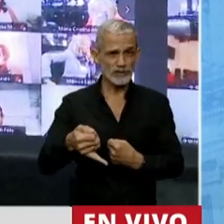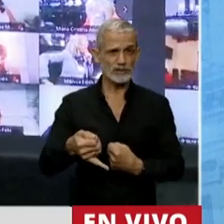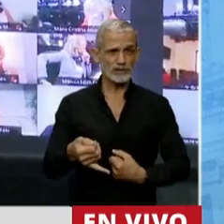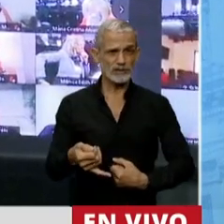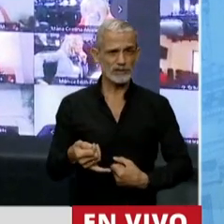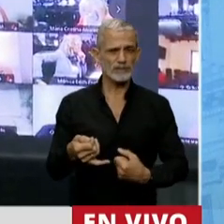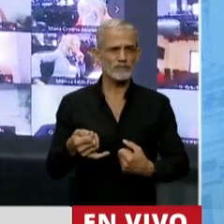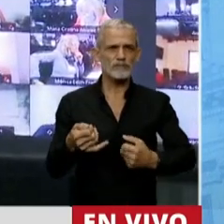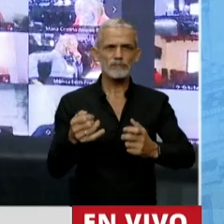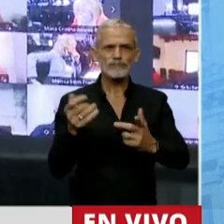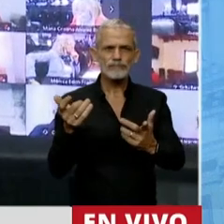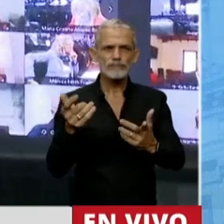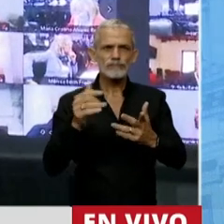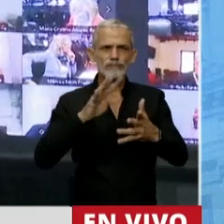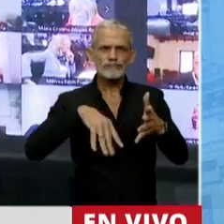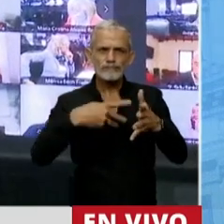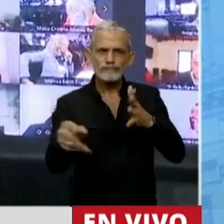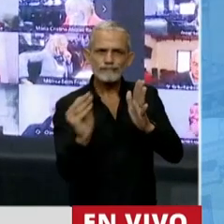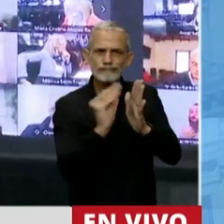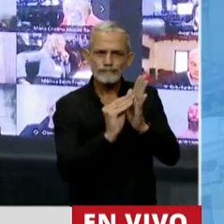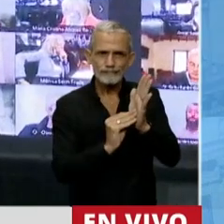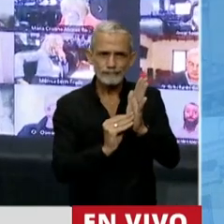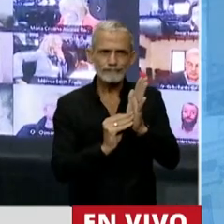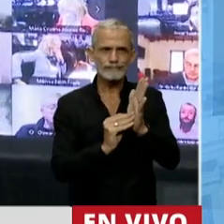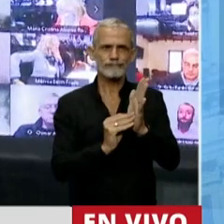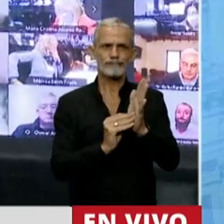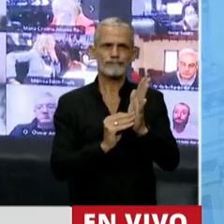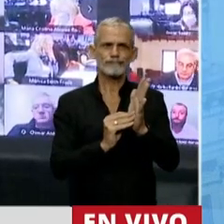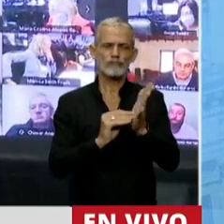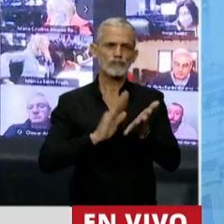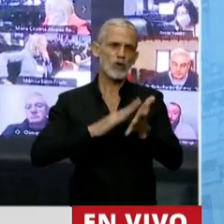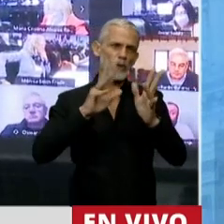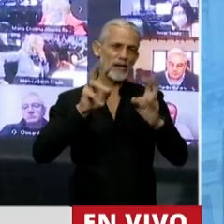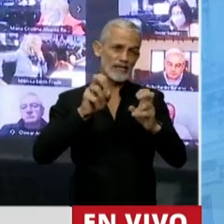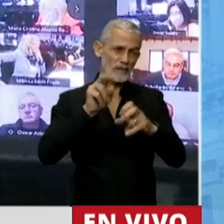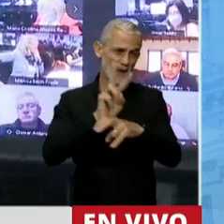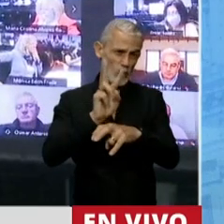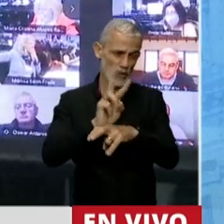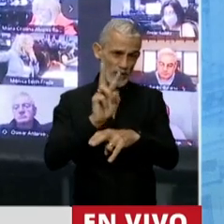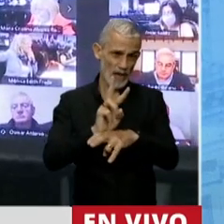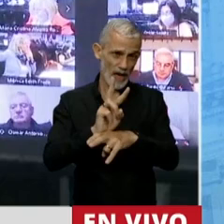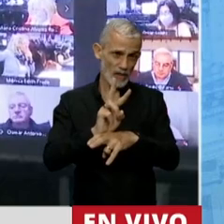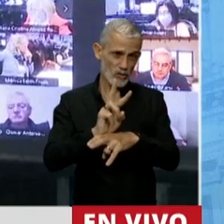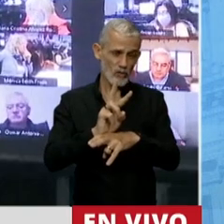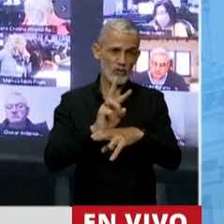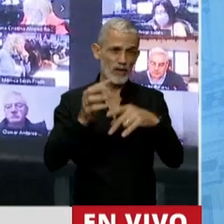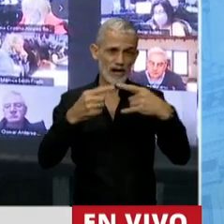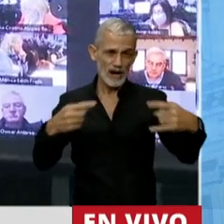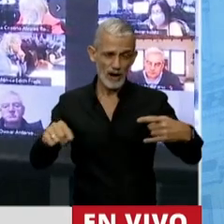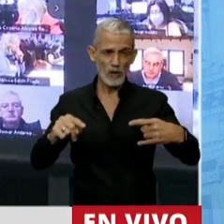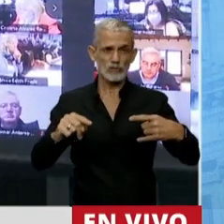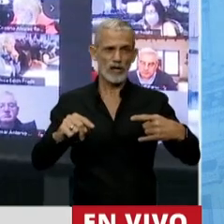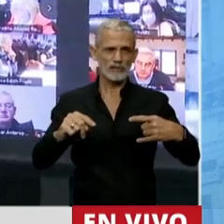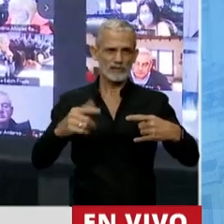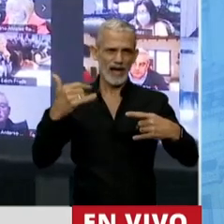la agenda que está vinculada al cuidado de nuestros bienes comunes,